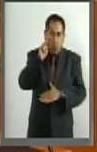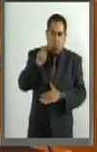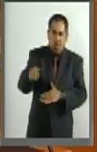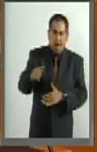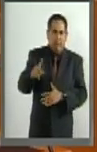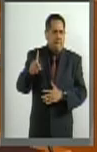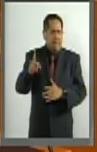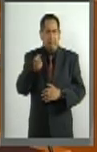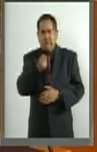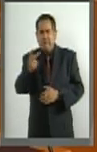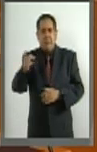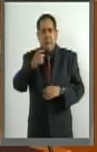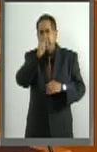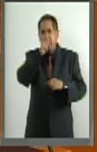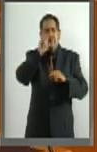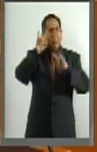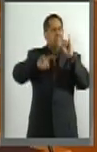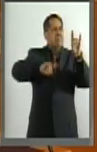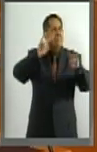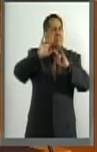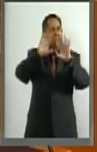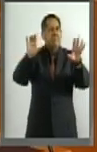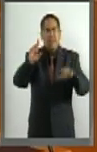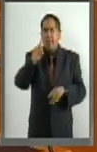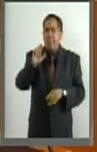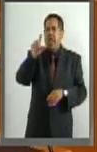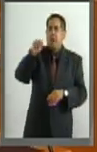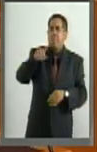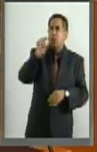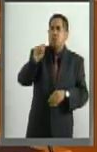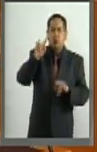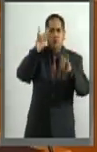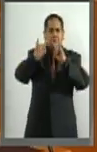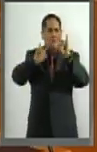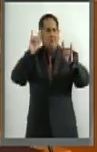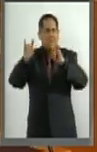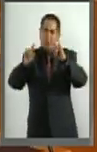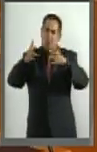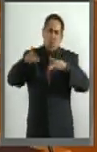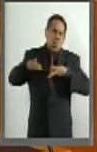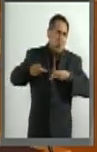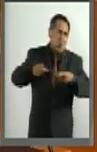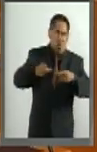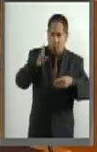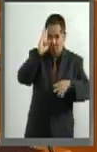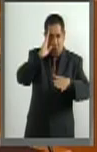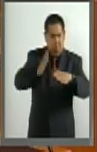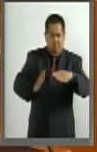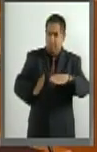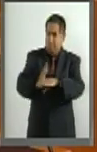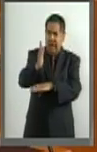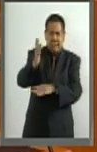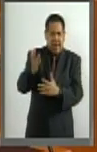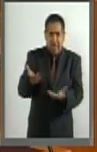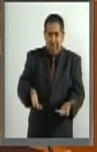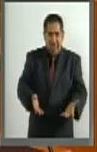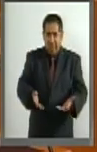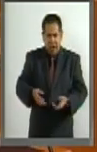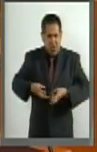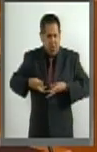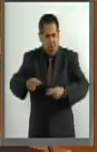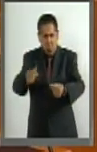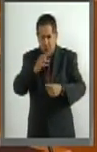miles de espectaculares de Alfredo del Mazo, con ese solo hecho, se rebasan los topes de gastos de campaña.